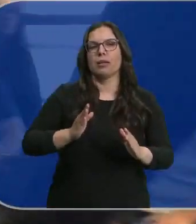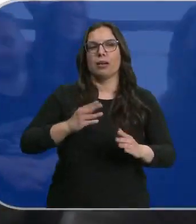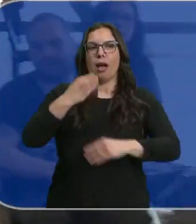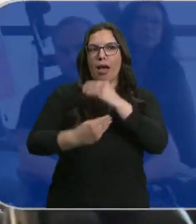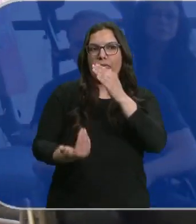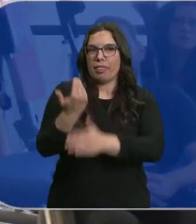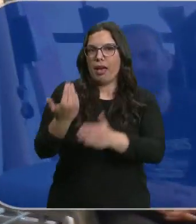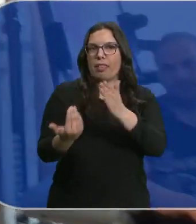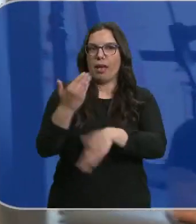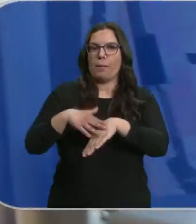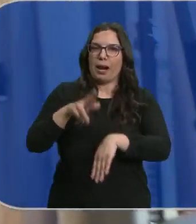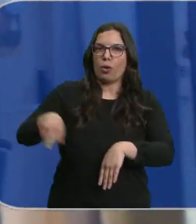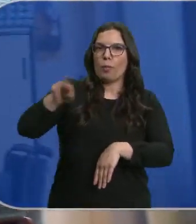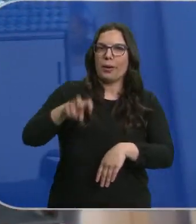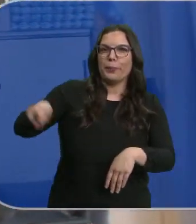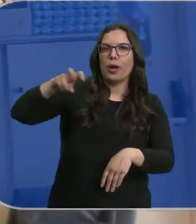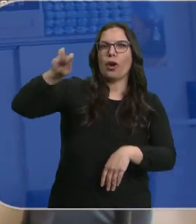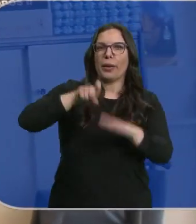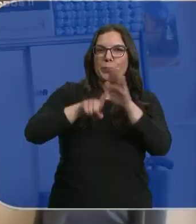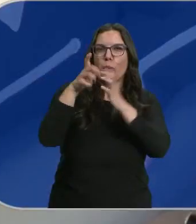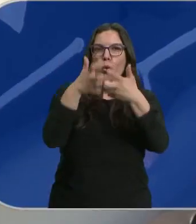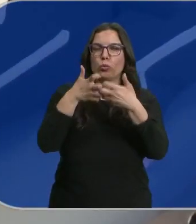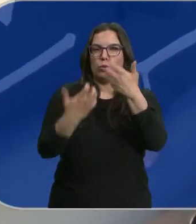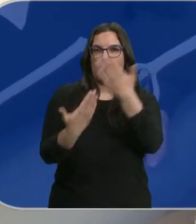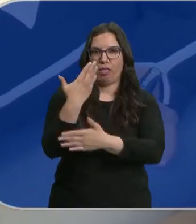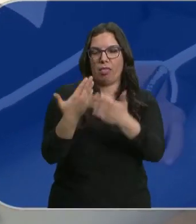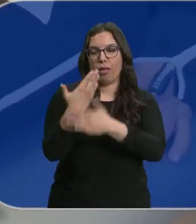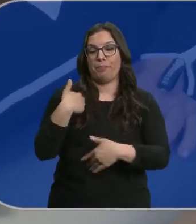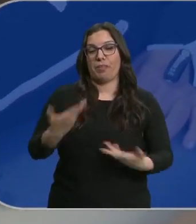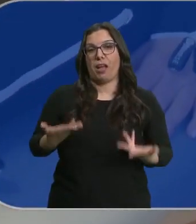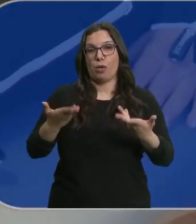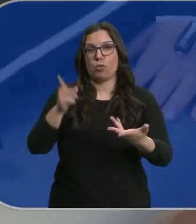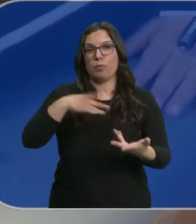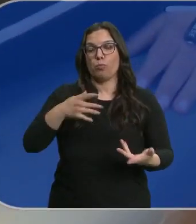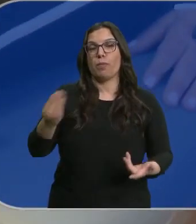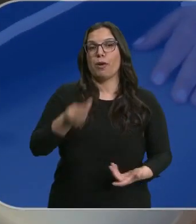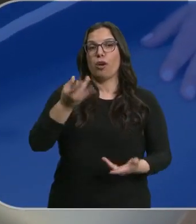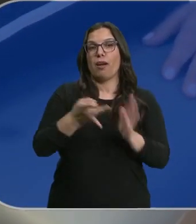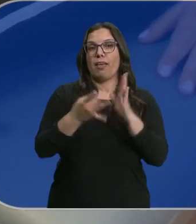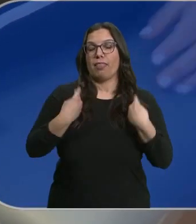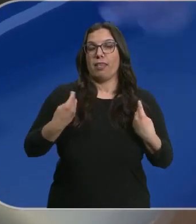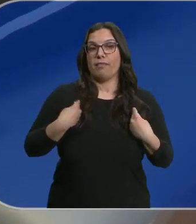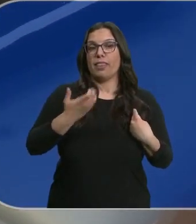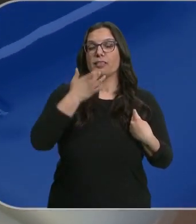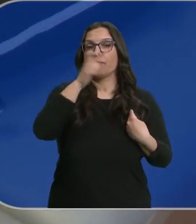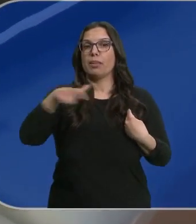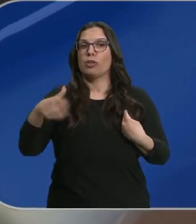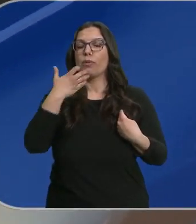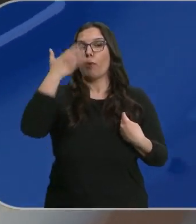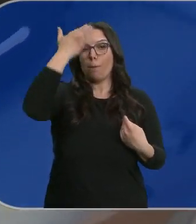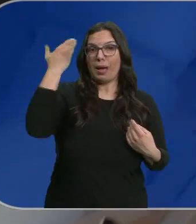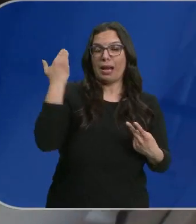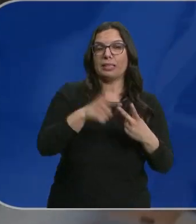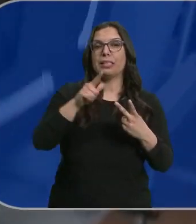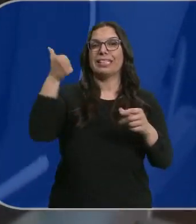hacen día a día y a la recuperación y a la lucha que tienen que hacer día a día. Una ayuda que también puede mejorar la calidad de vida a pacientes de parálisis